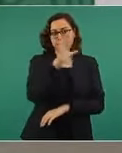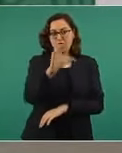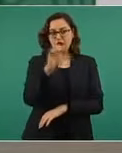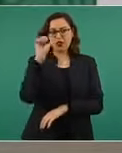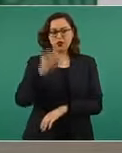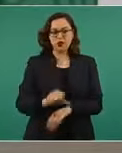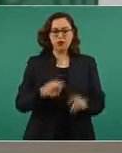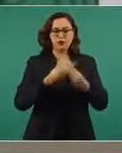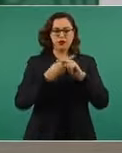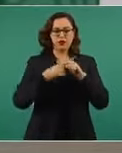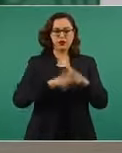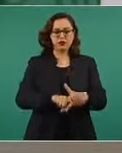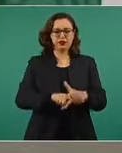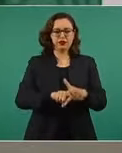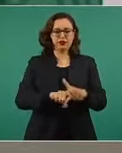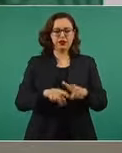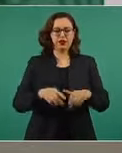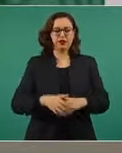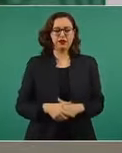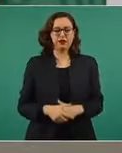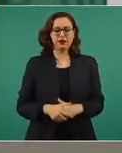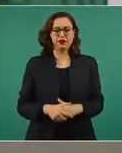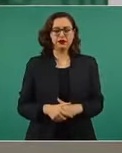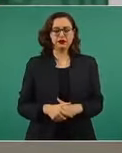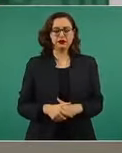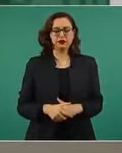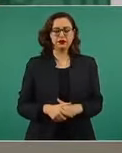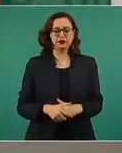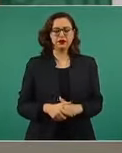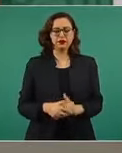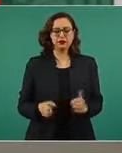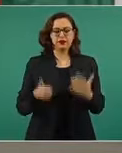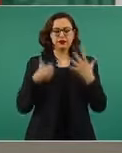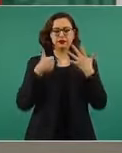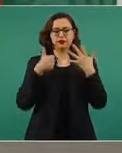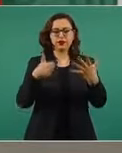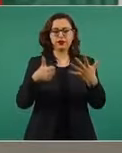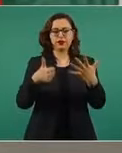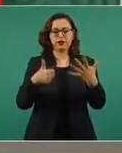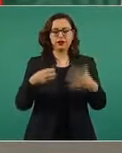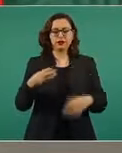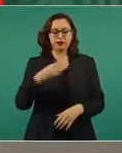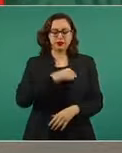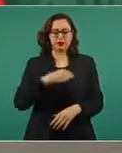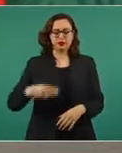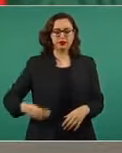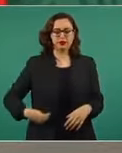en los seis municipios de Baja California,